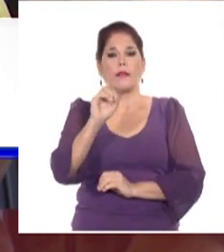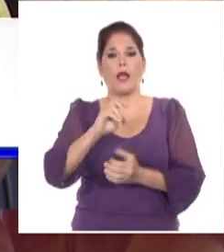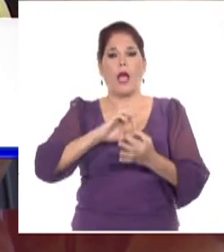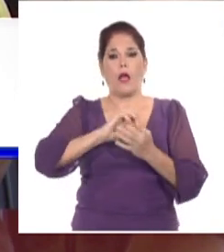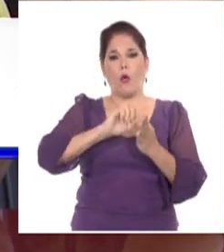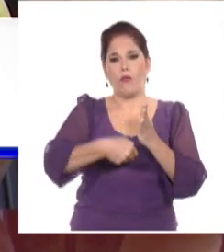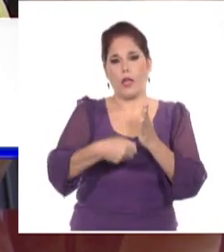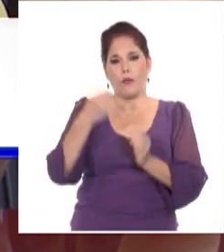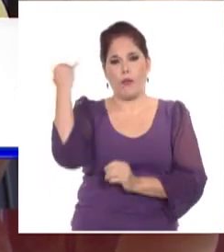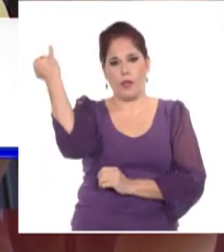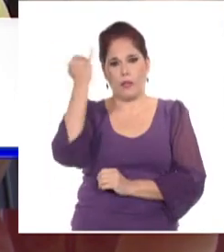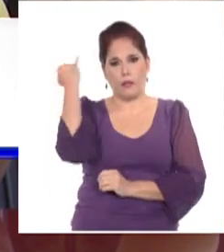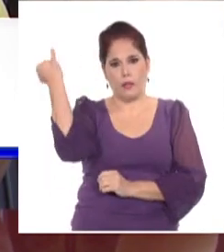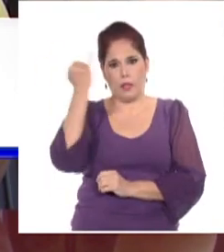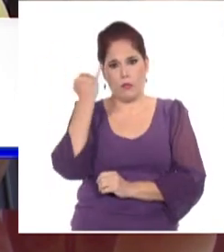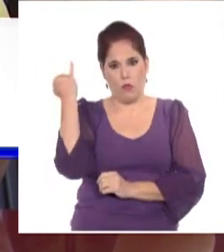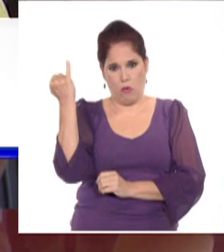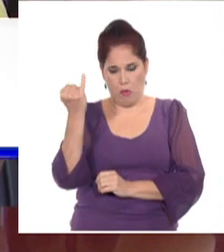internacionales de la OITEC,